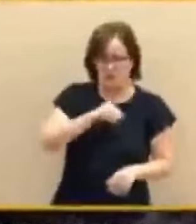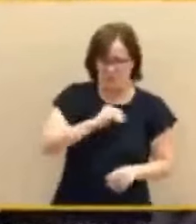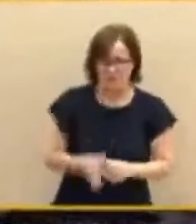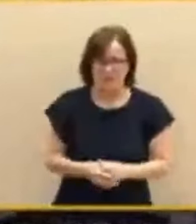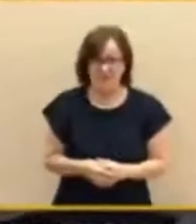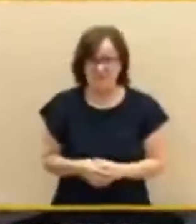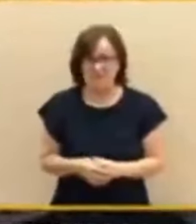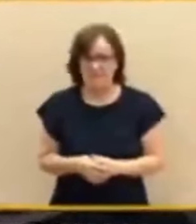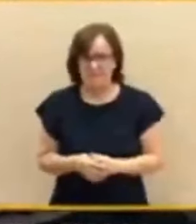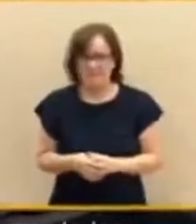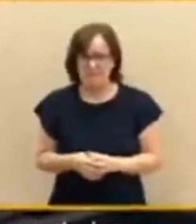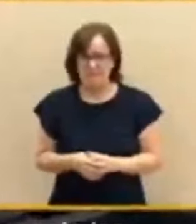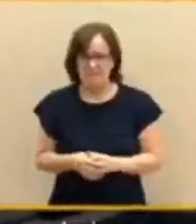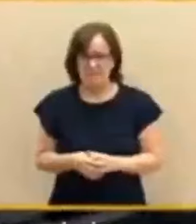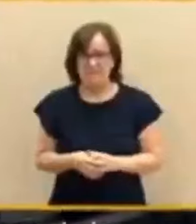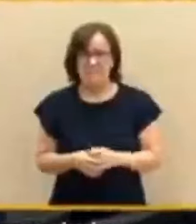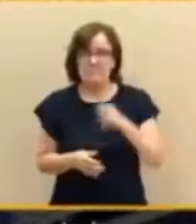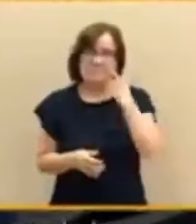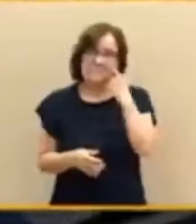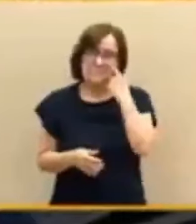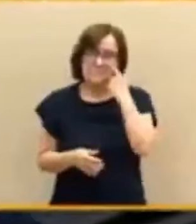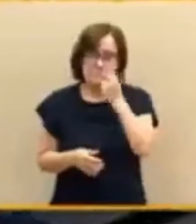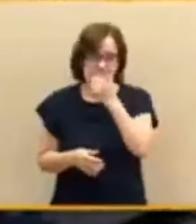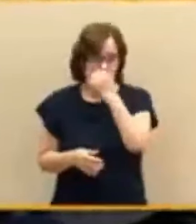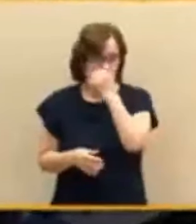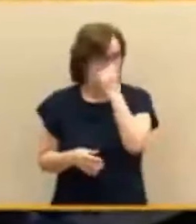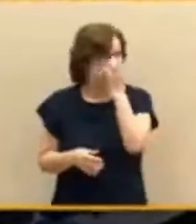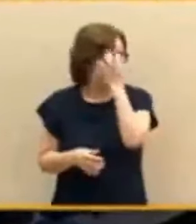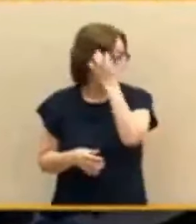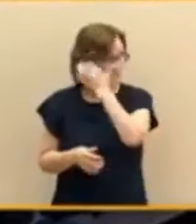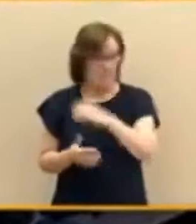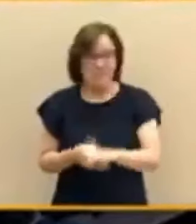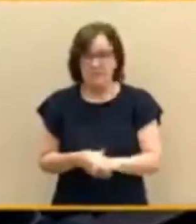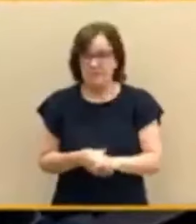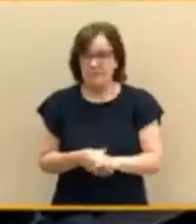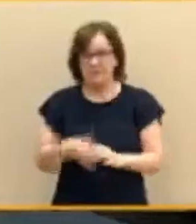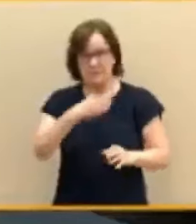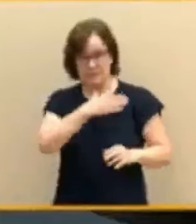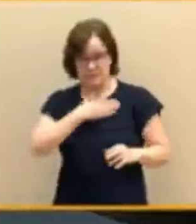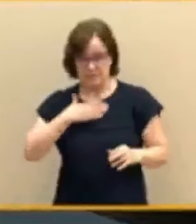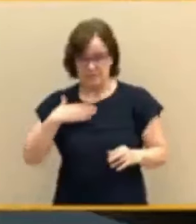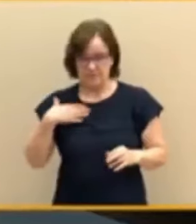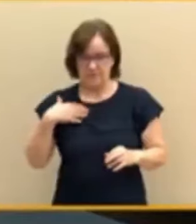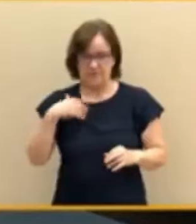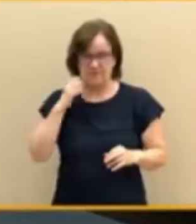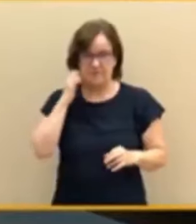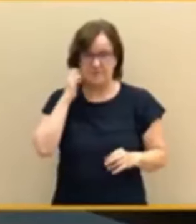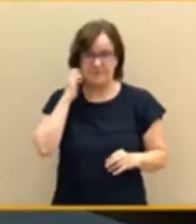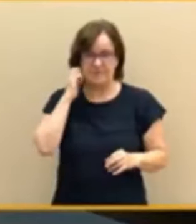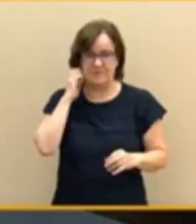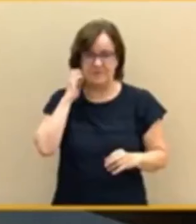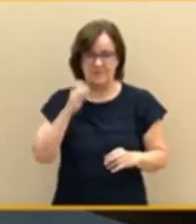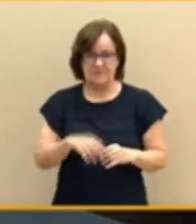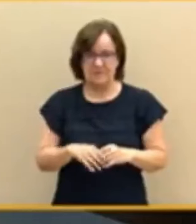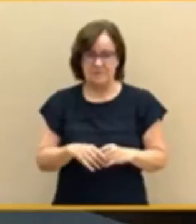Y quiero aprovechar esta comparecencia